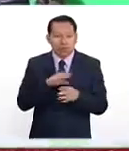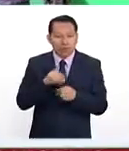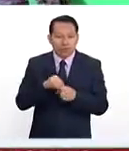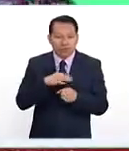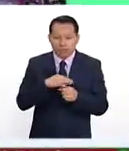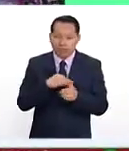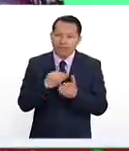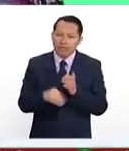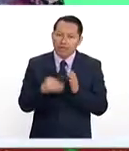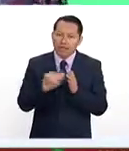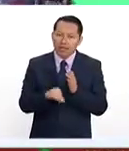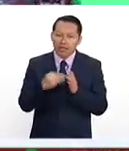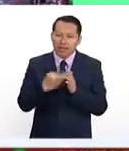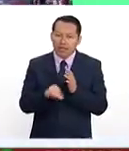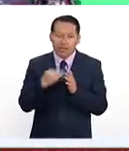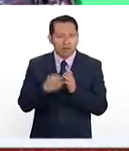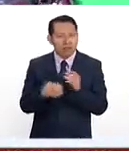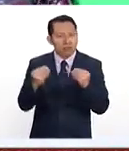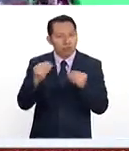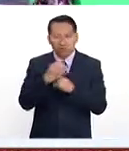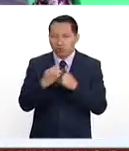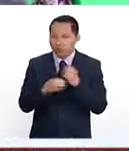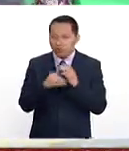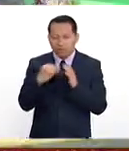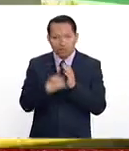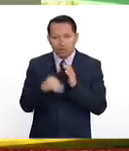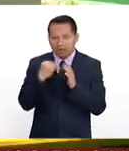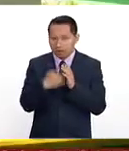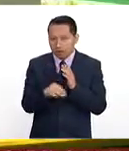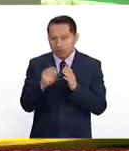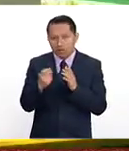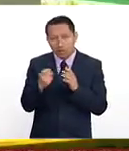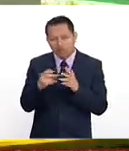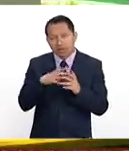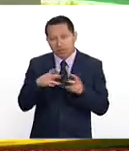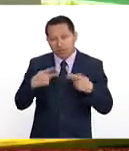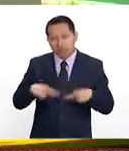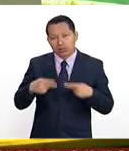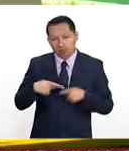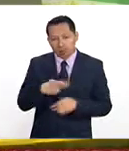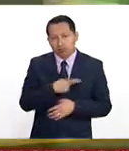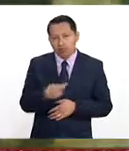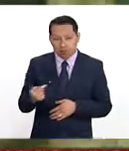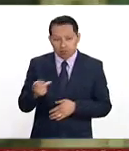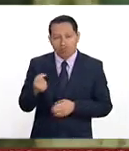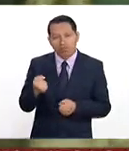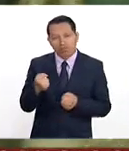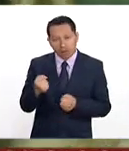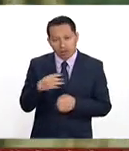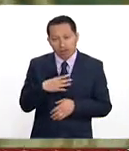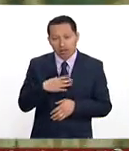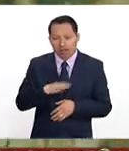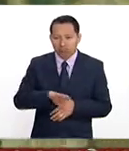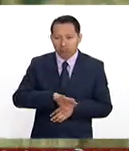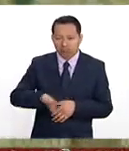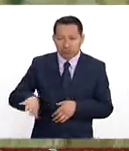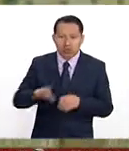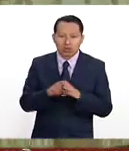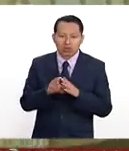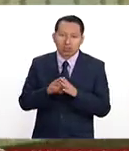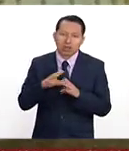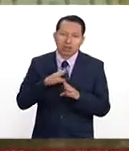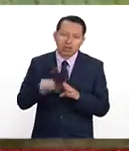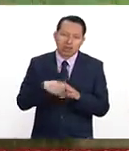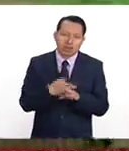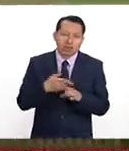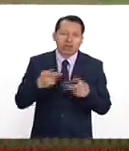carencias habidas y por haber, donde la alta marginación está permeando cada día de manera lacerante en la